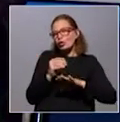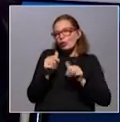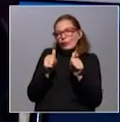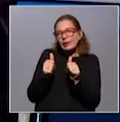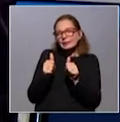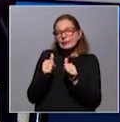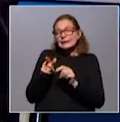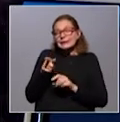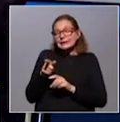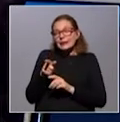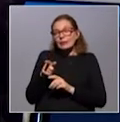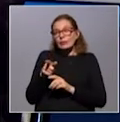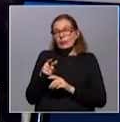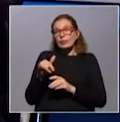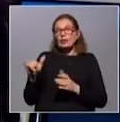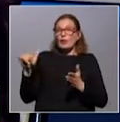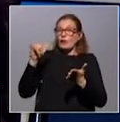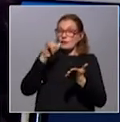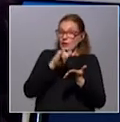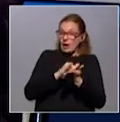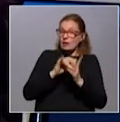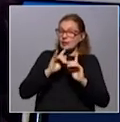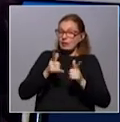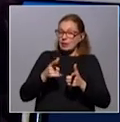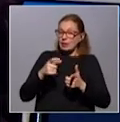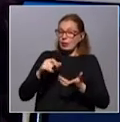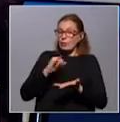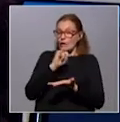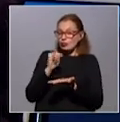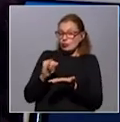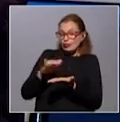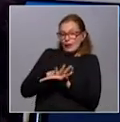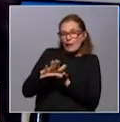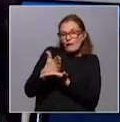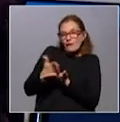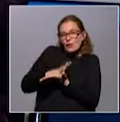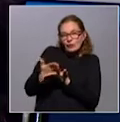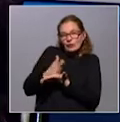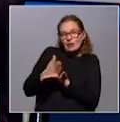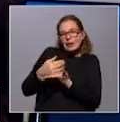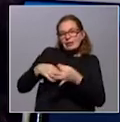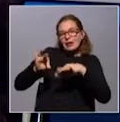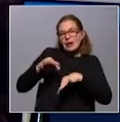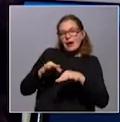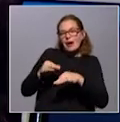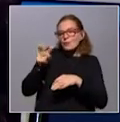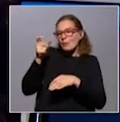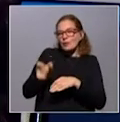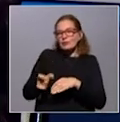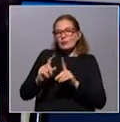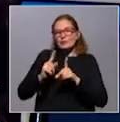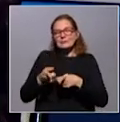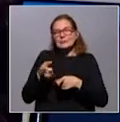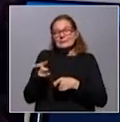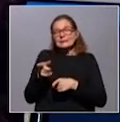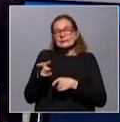Y eso, y los viajes también, las zonas de, digamos, en frontera, el intercambio comercial de personas, etc., eso